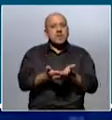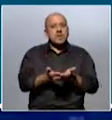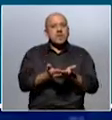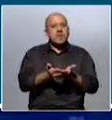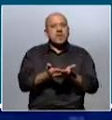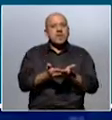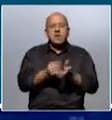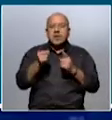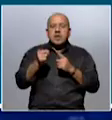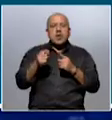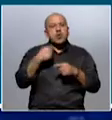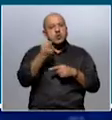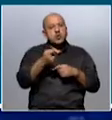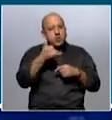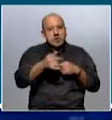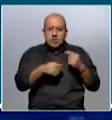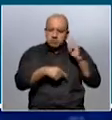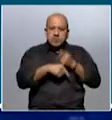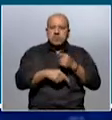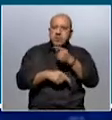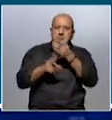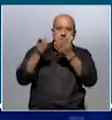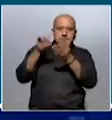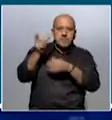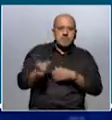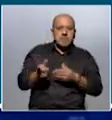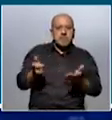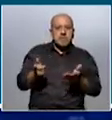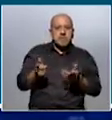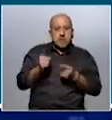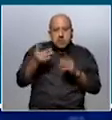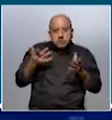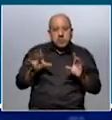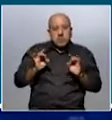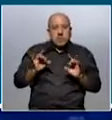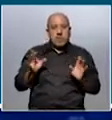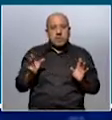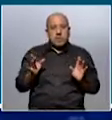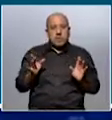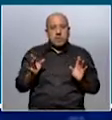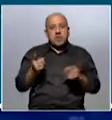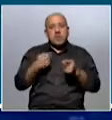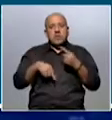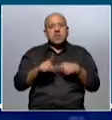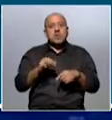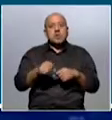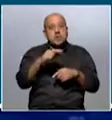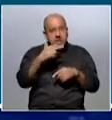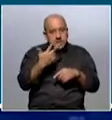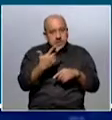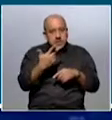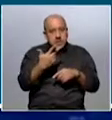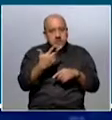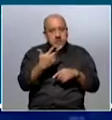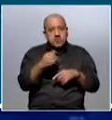naturalmente que los demás tienen que tomar decisiones por ellas? Y eso queda totalmente naturalizado. Ni hablemos del 3% de